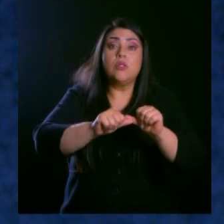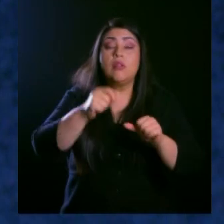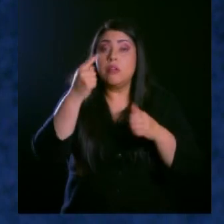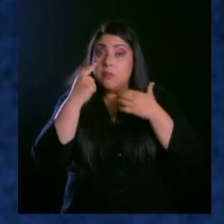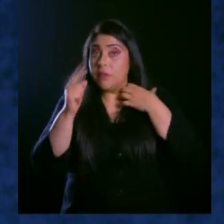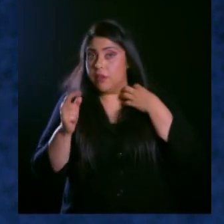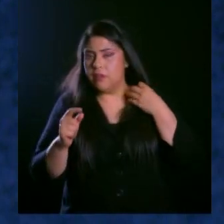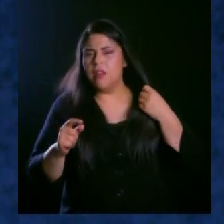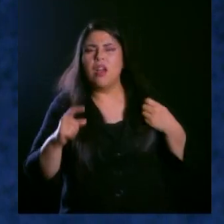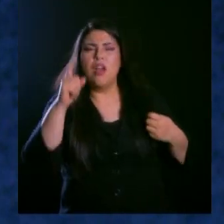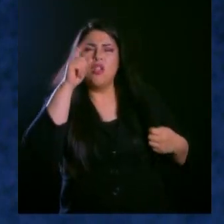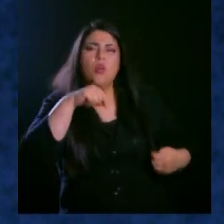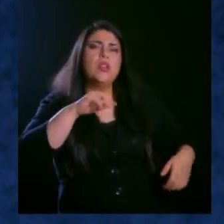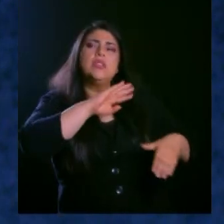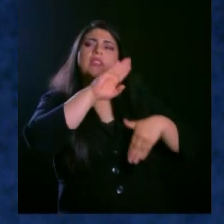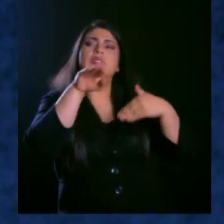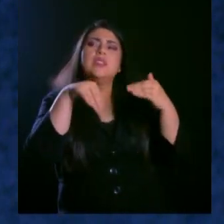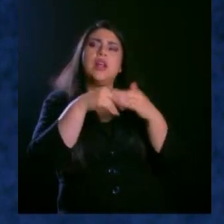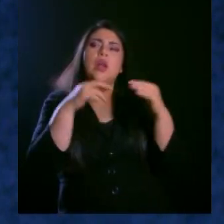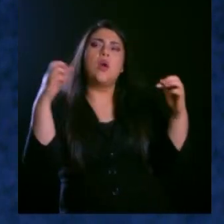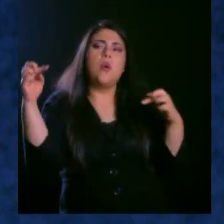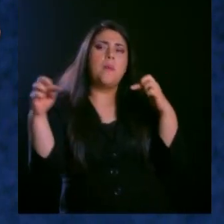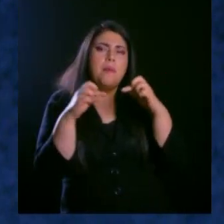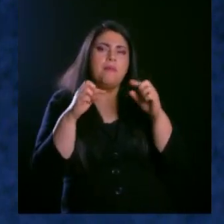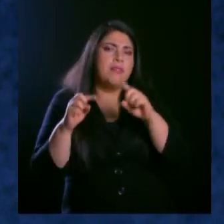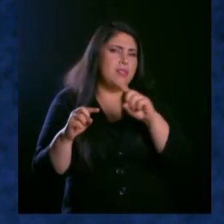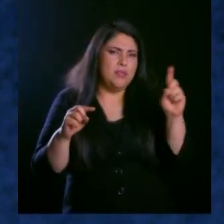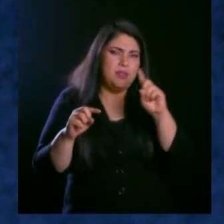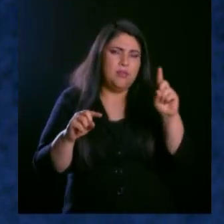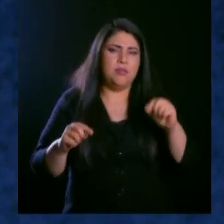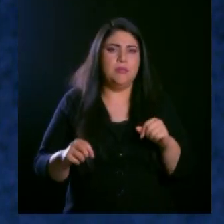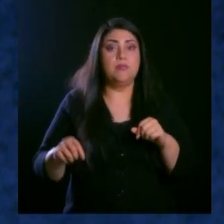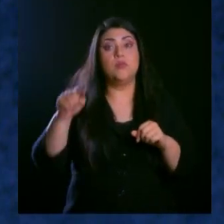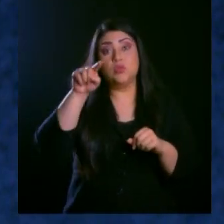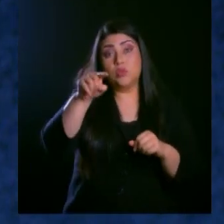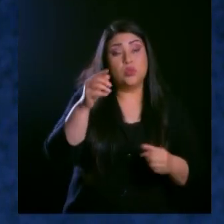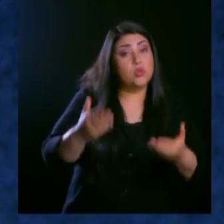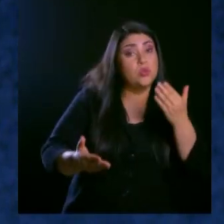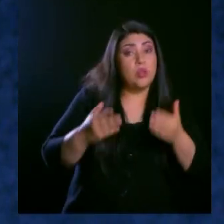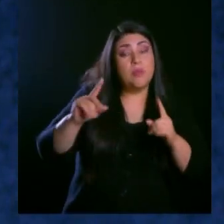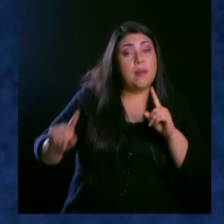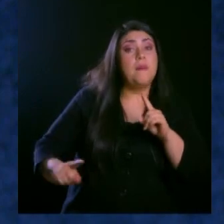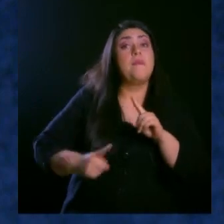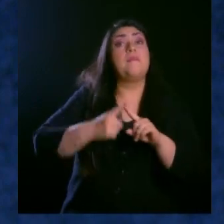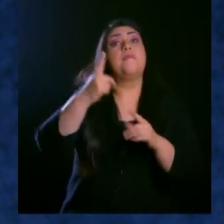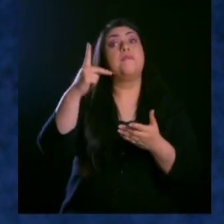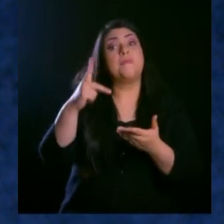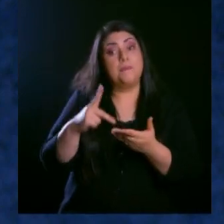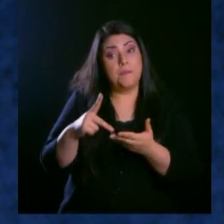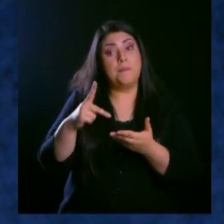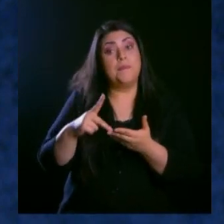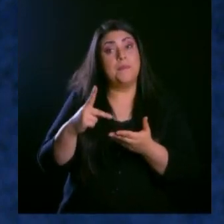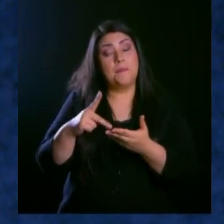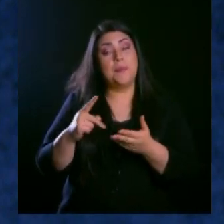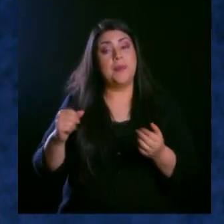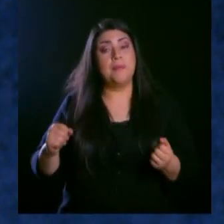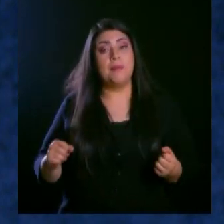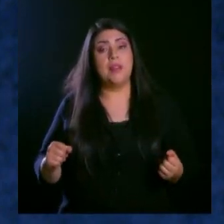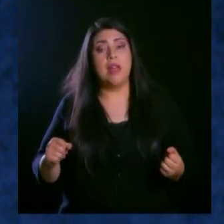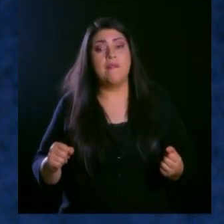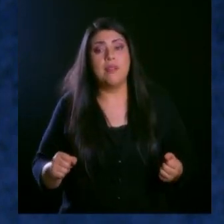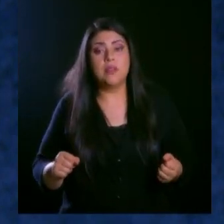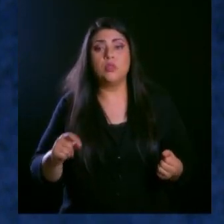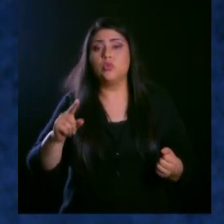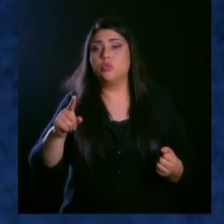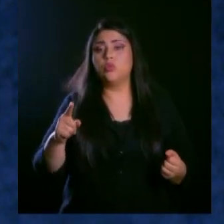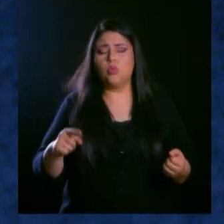decirte algo, quizás estás asistiendo aquí por primera vez, quizás te cruzaste, te salió una notificación, estabas trabajando,